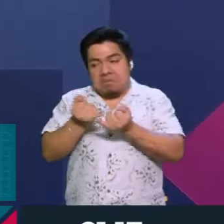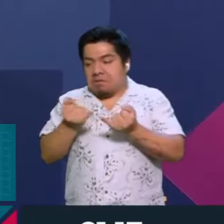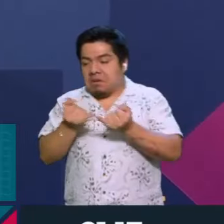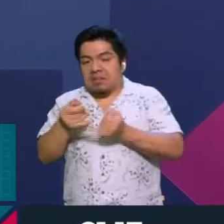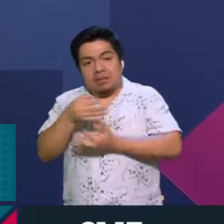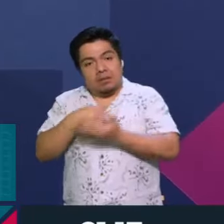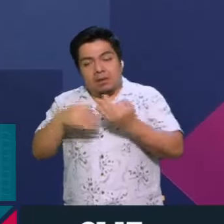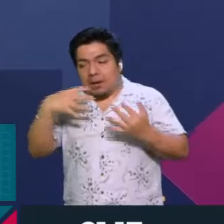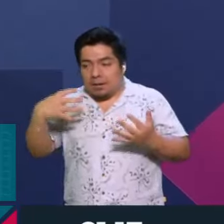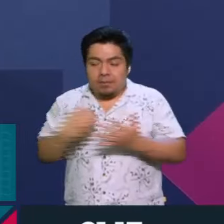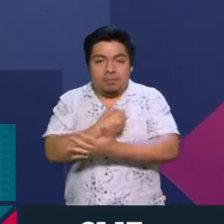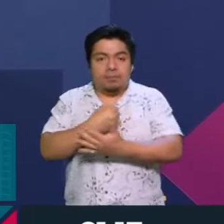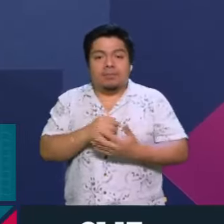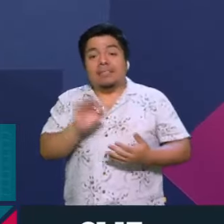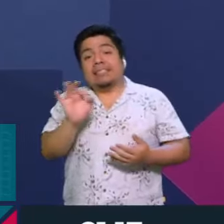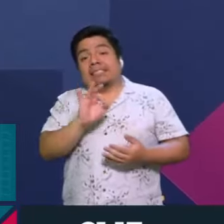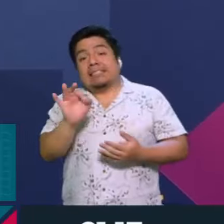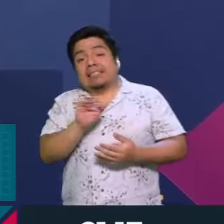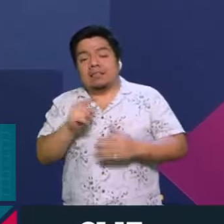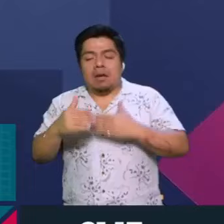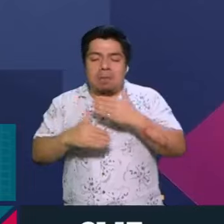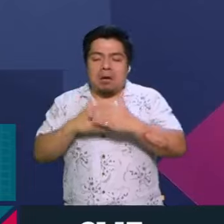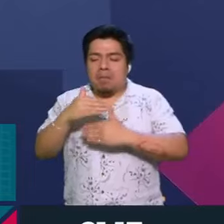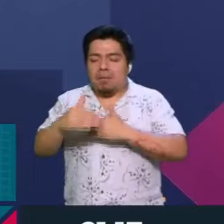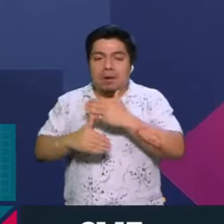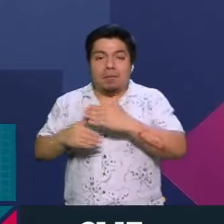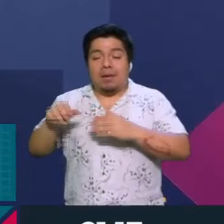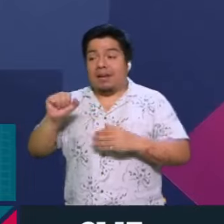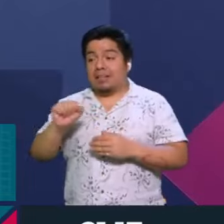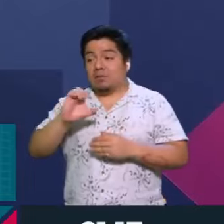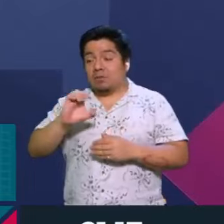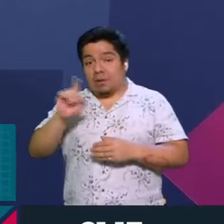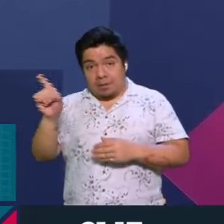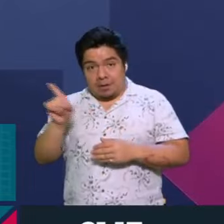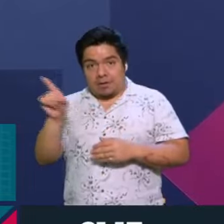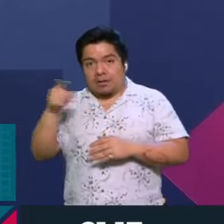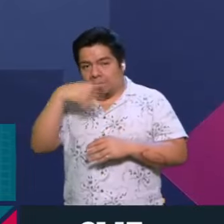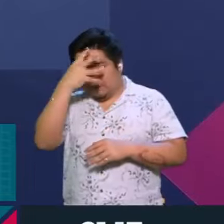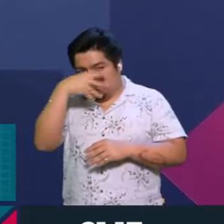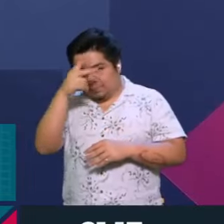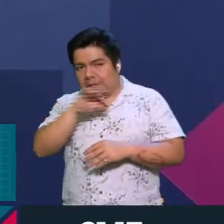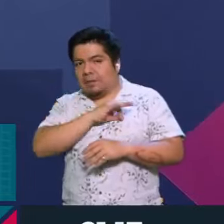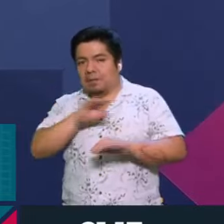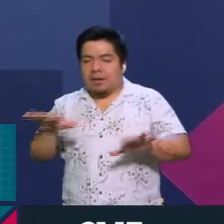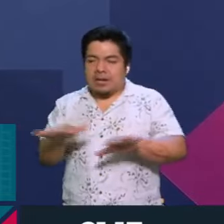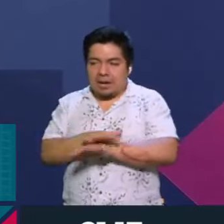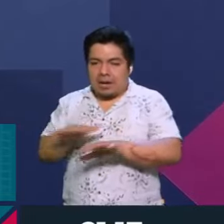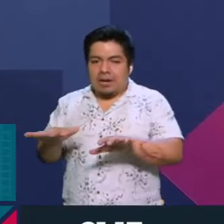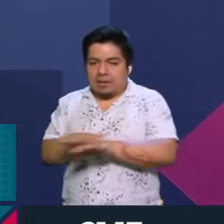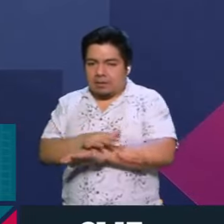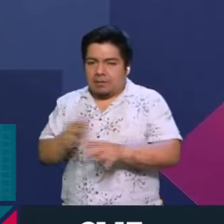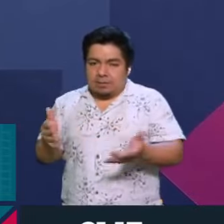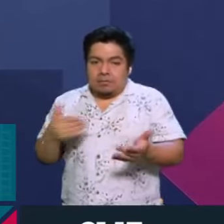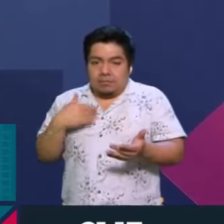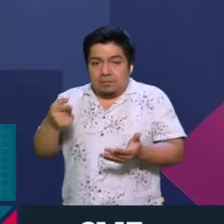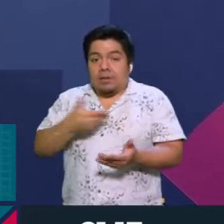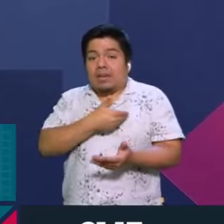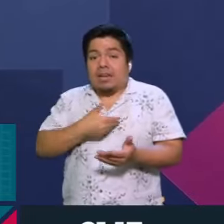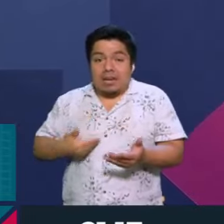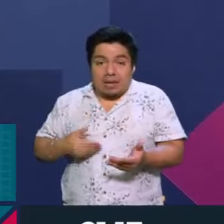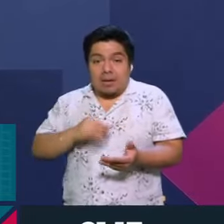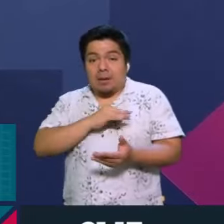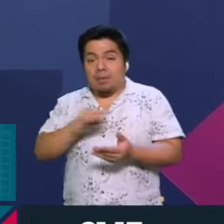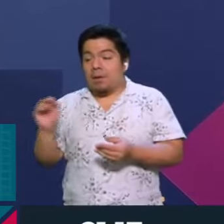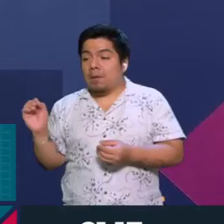esto permitiría que eventualmente en los cambios de la Suprema Corte, Trump, que puede meter, porque ese es el atributo del presidente,